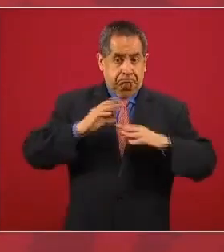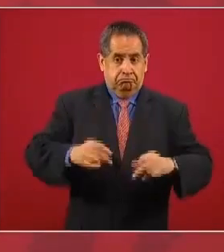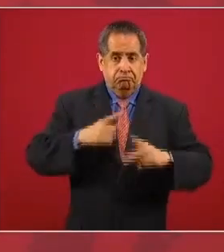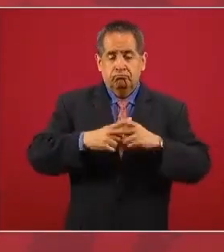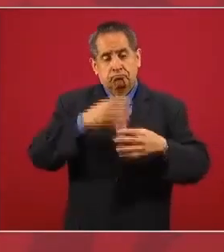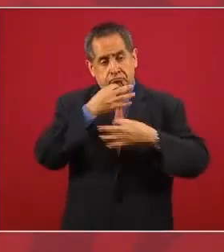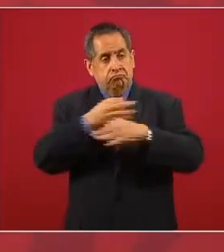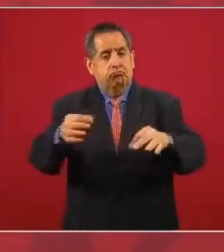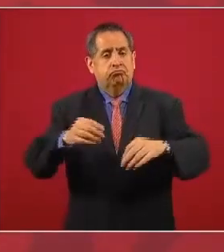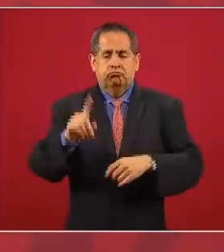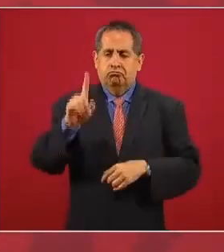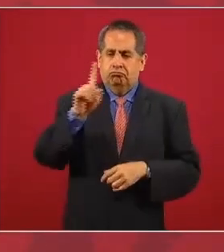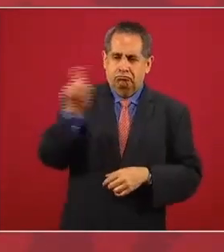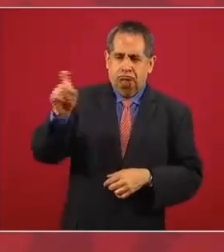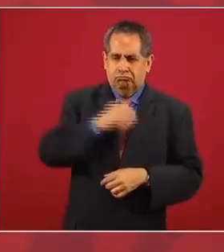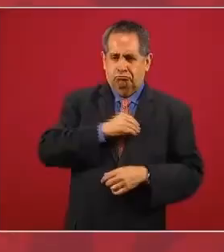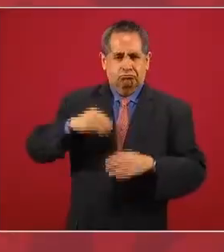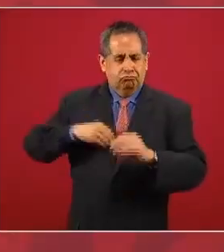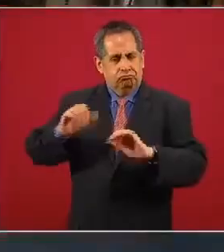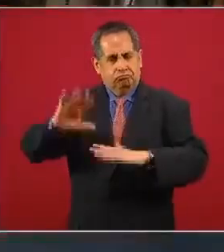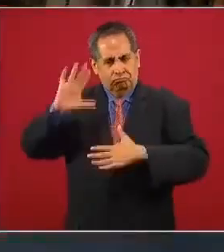di a conocer cien compromisos.